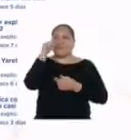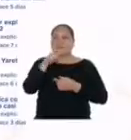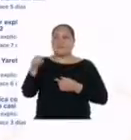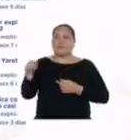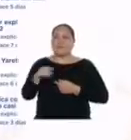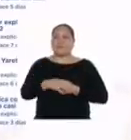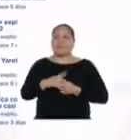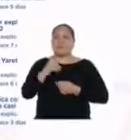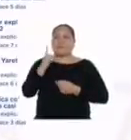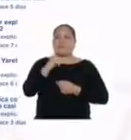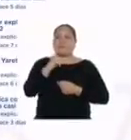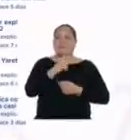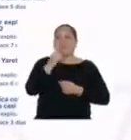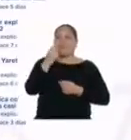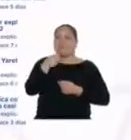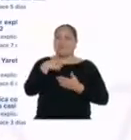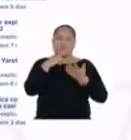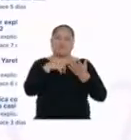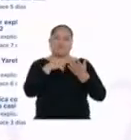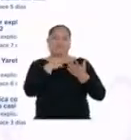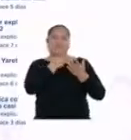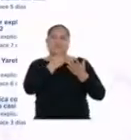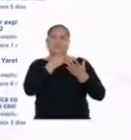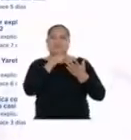esto. No me convence el mío.